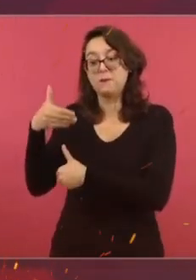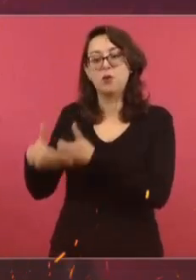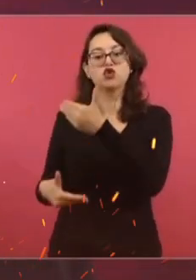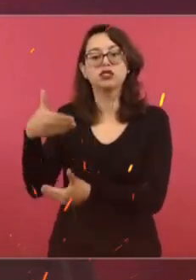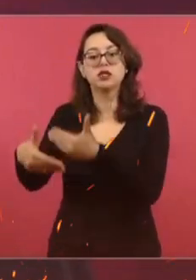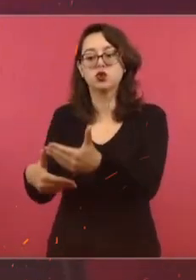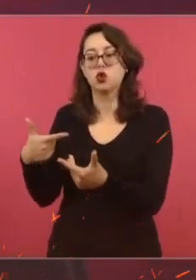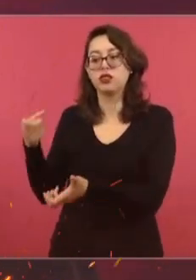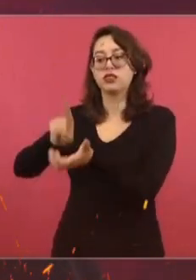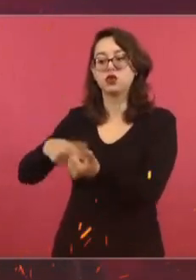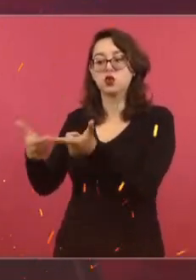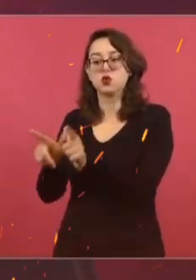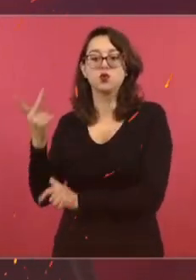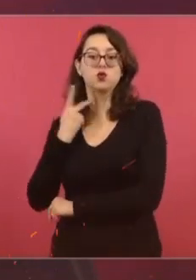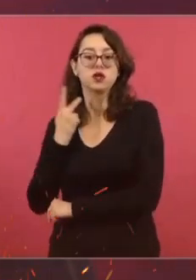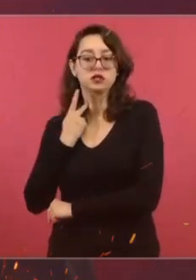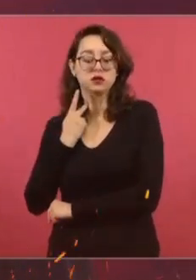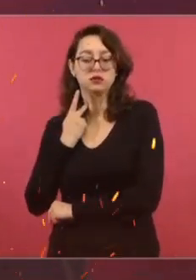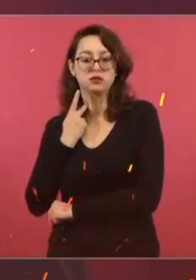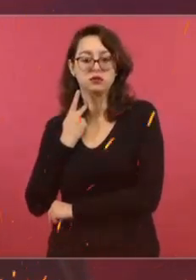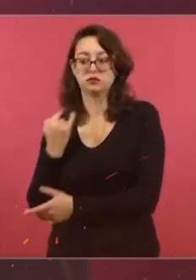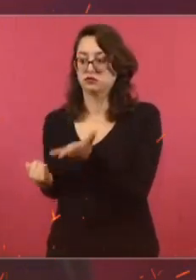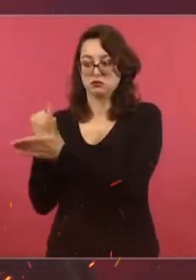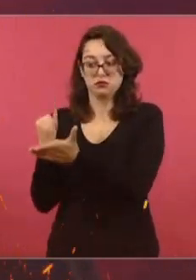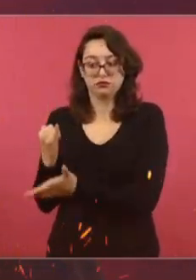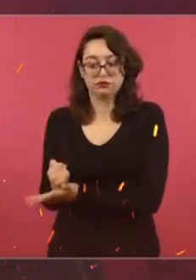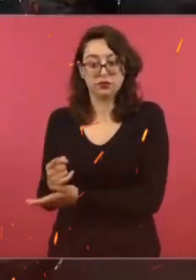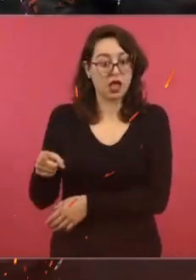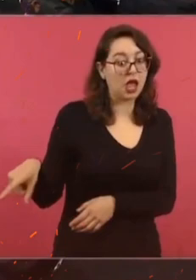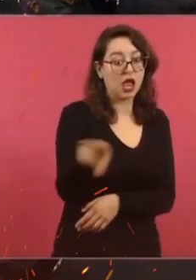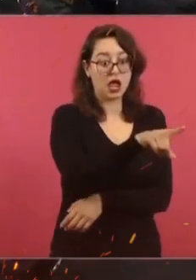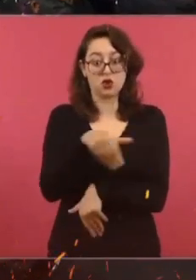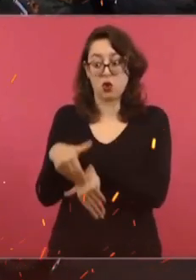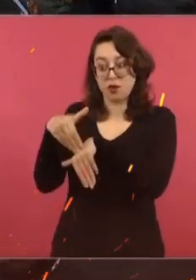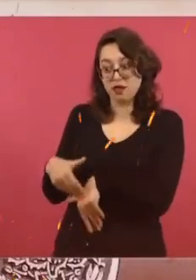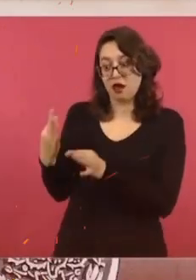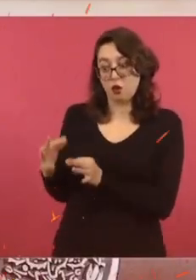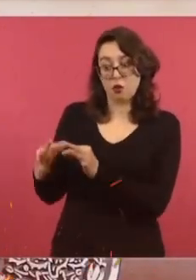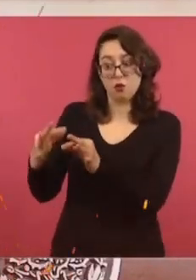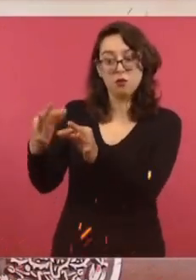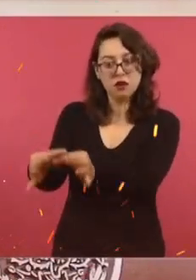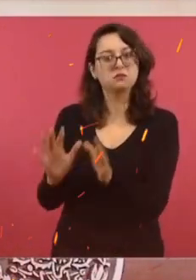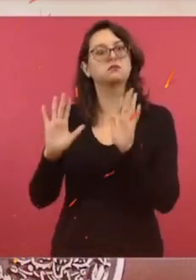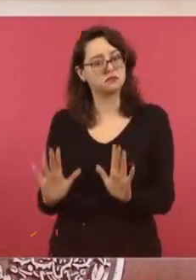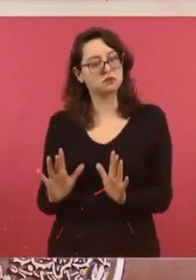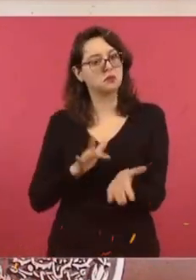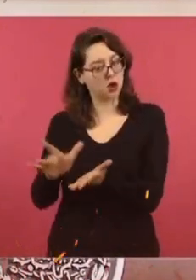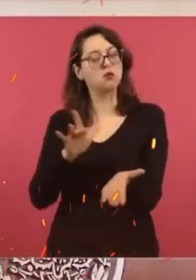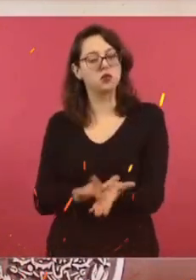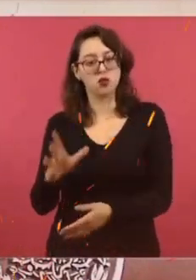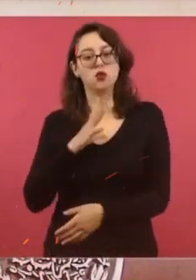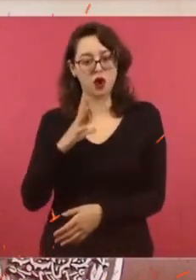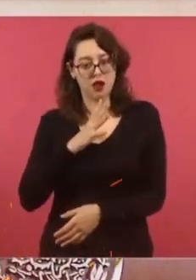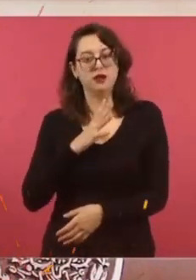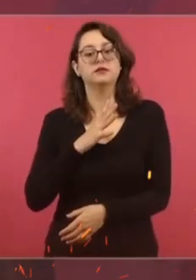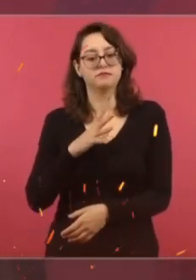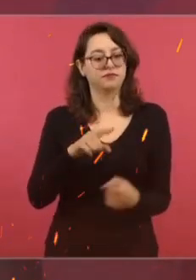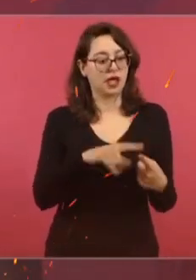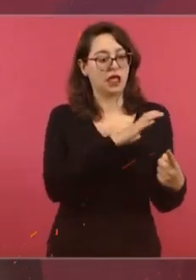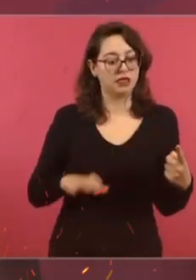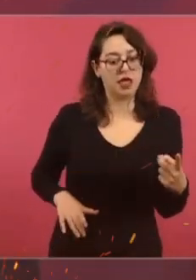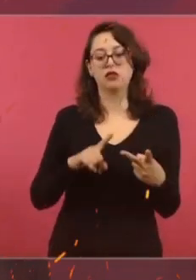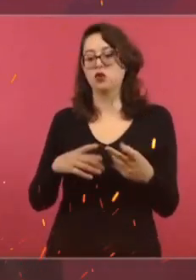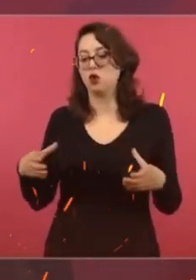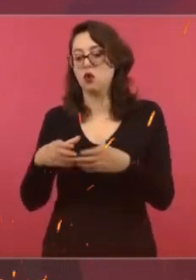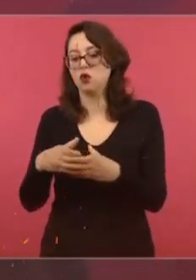a los que aspiran a ser coordinadores como a los dirigentes y a los que forman las comisiones de encuesta